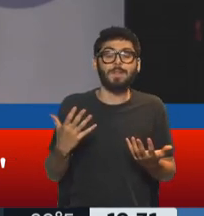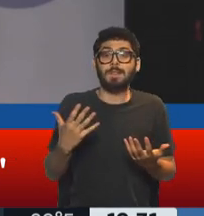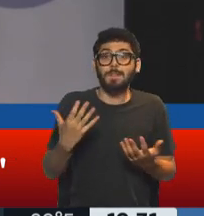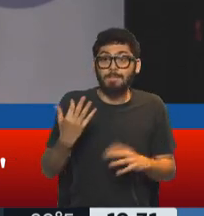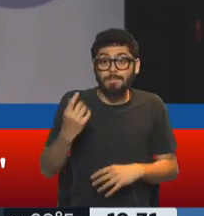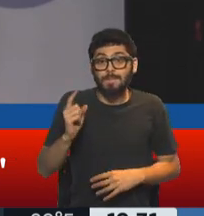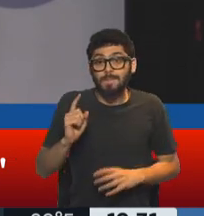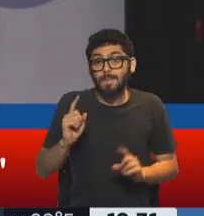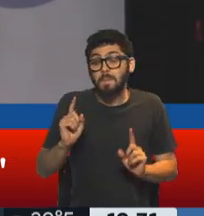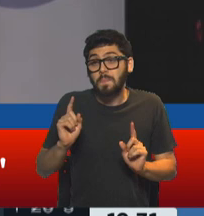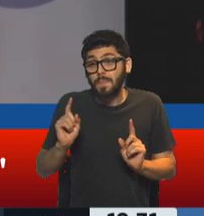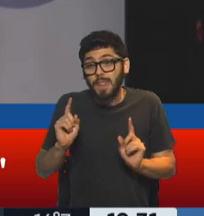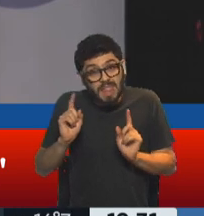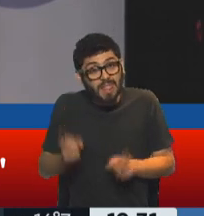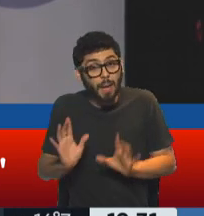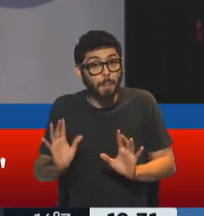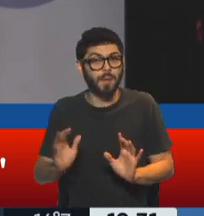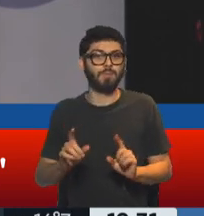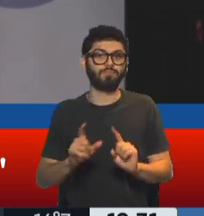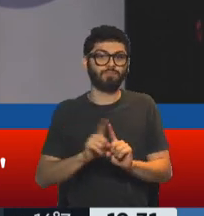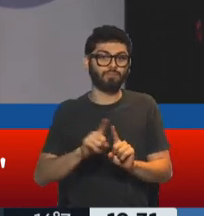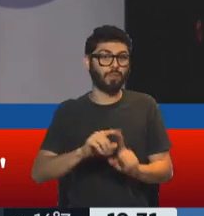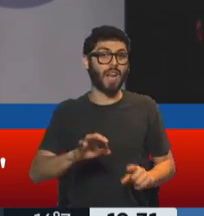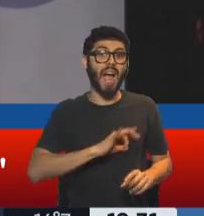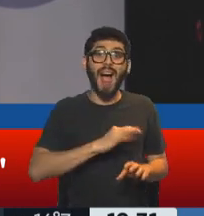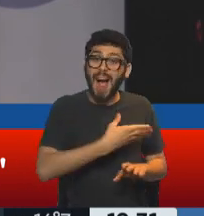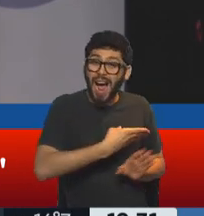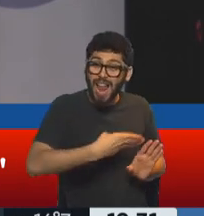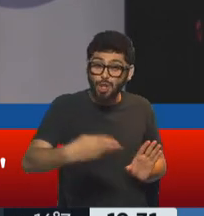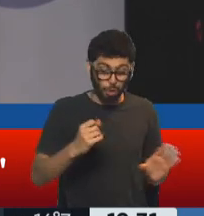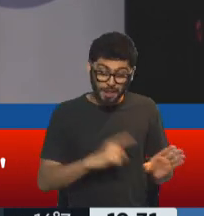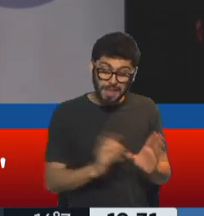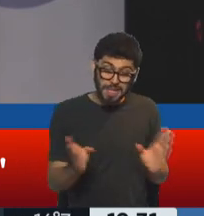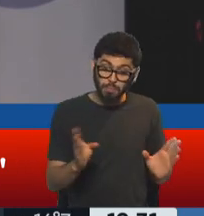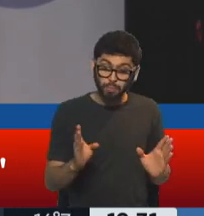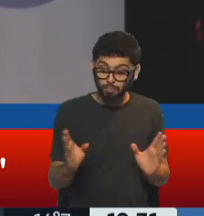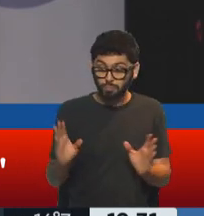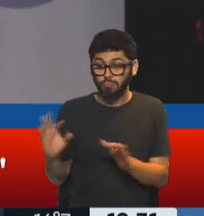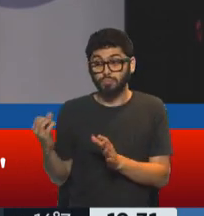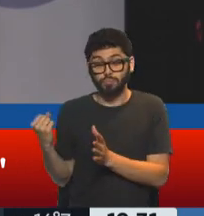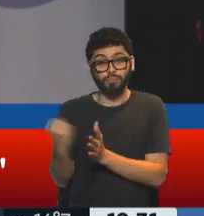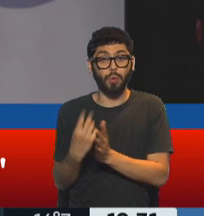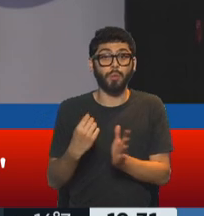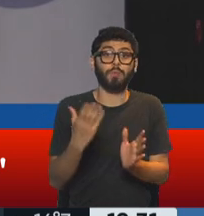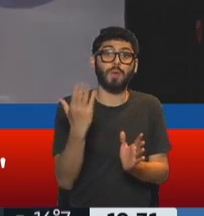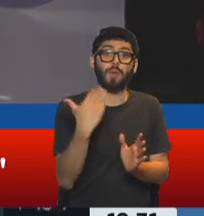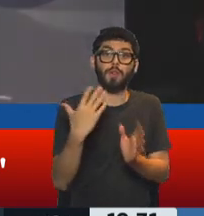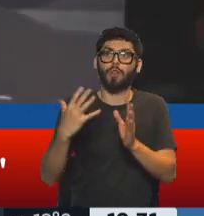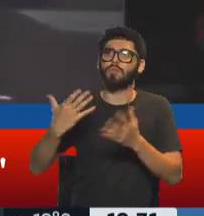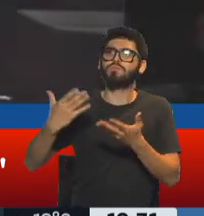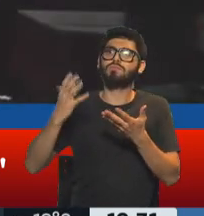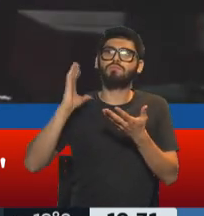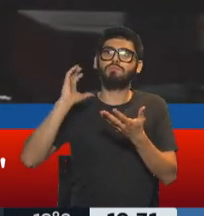atraviesan también lo que nos ha pasado durante estos años, durante este tiempo, donde se ha intentado destruir a estos medios